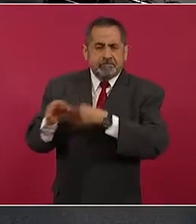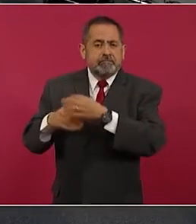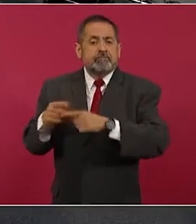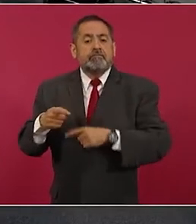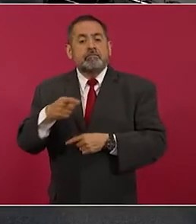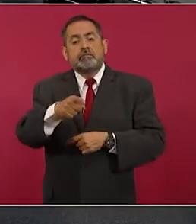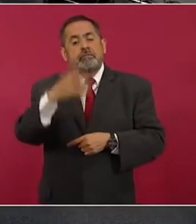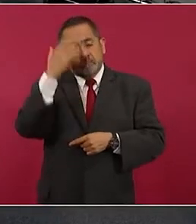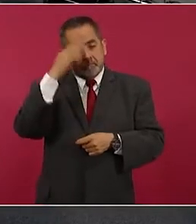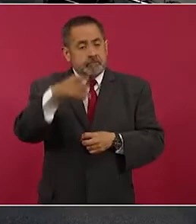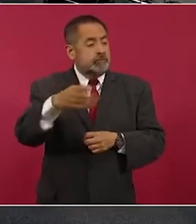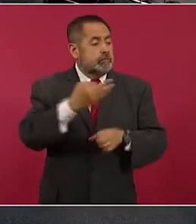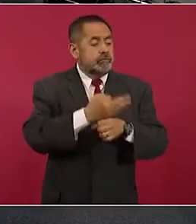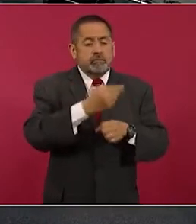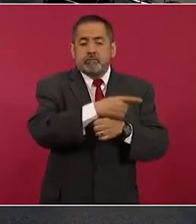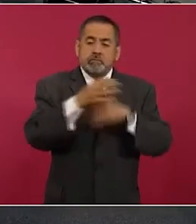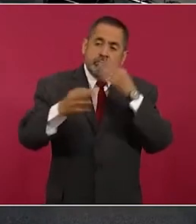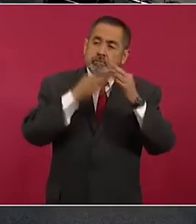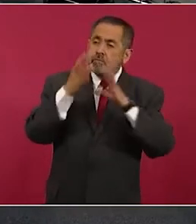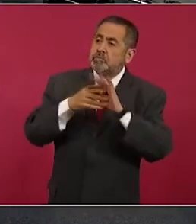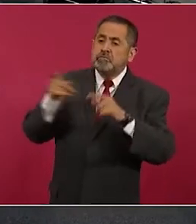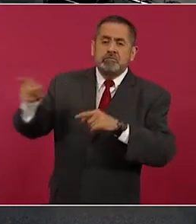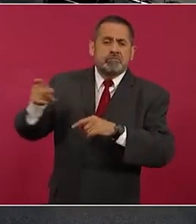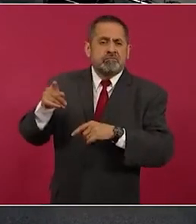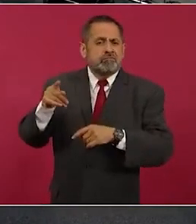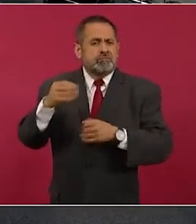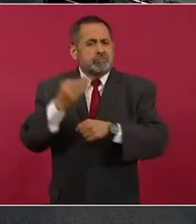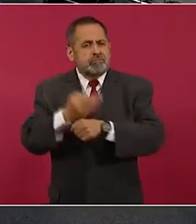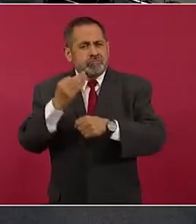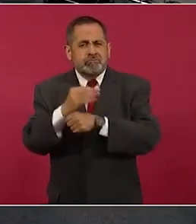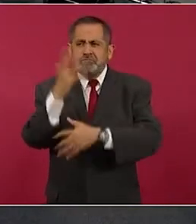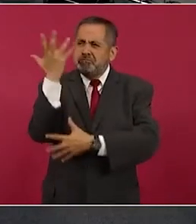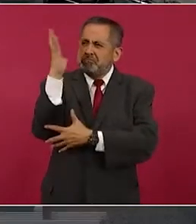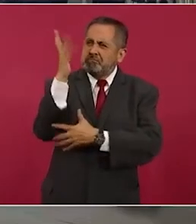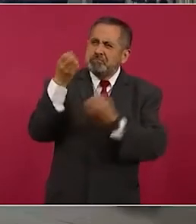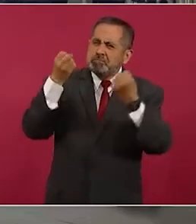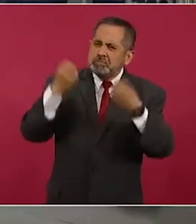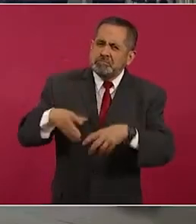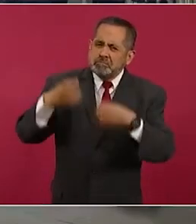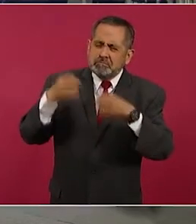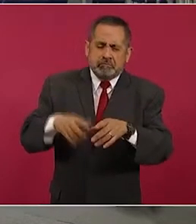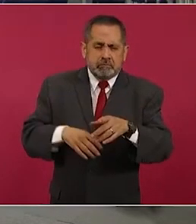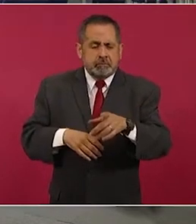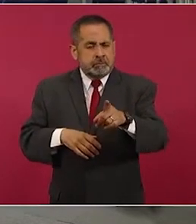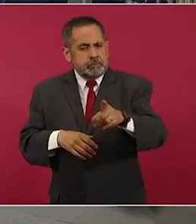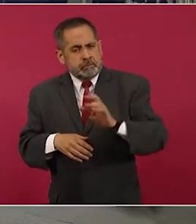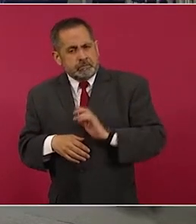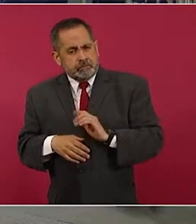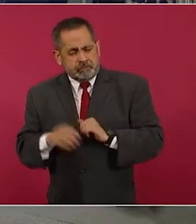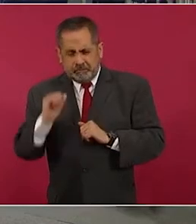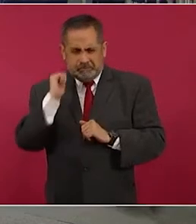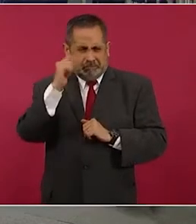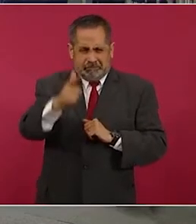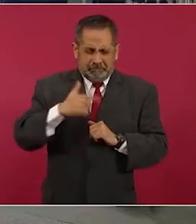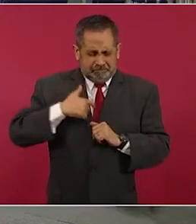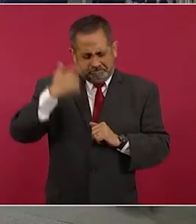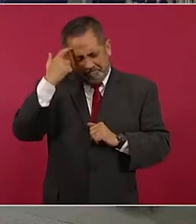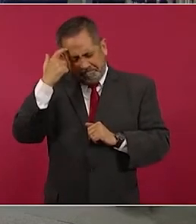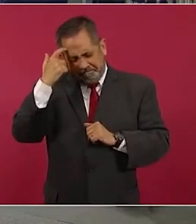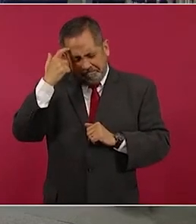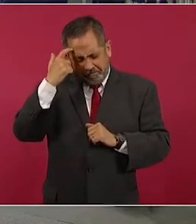que se ha iniciado asegurando que se está devastando la zona. ¿Tendría usted por alguna razón